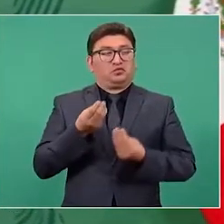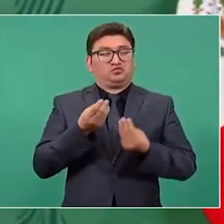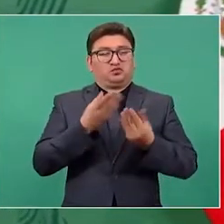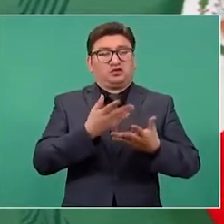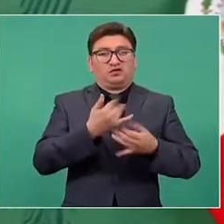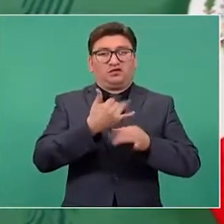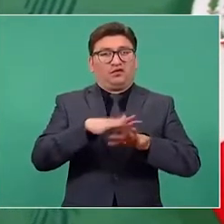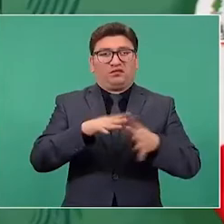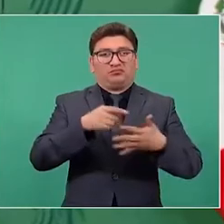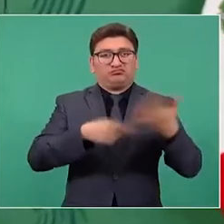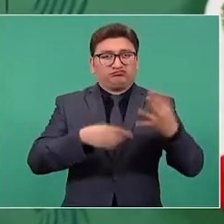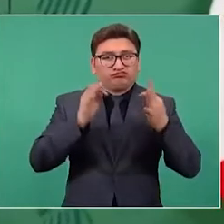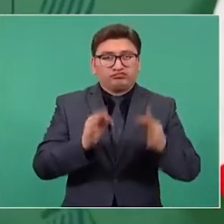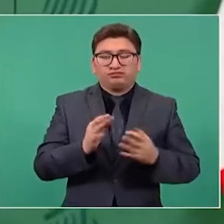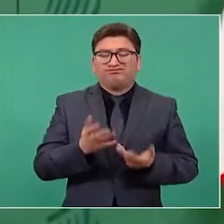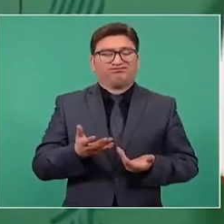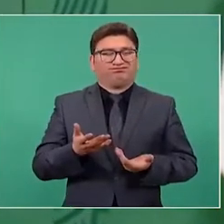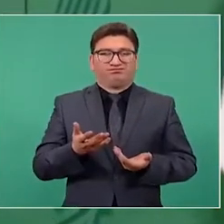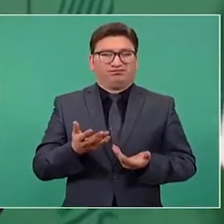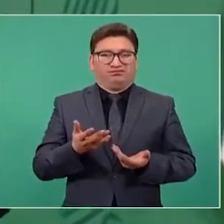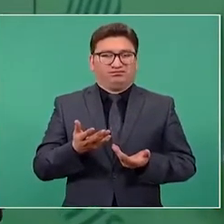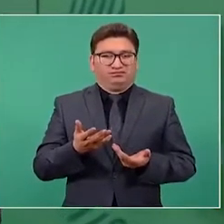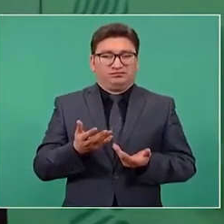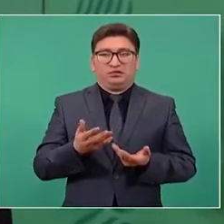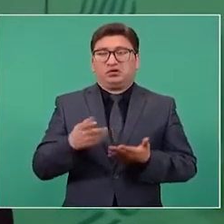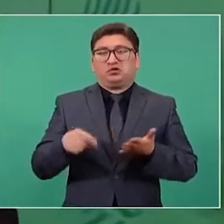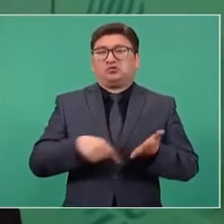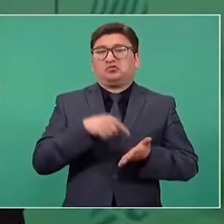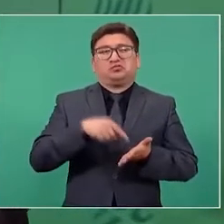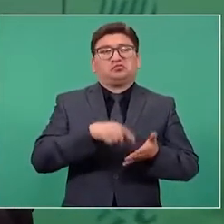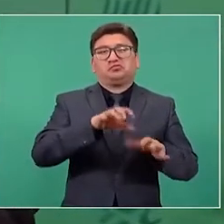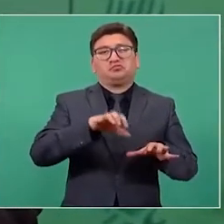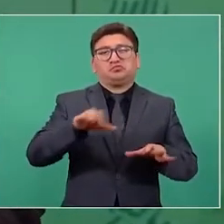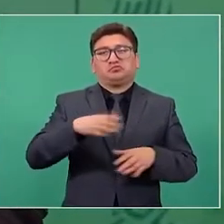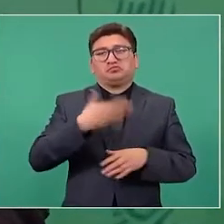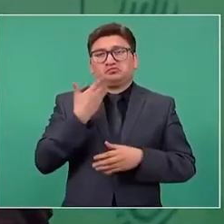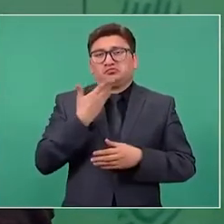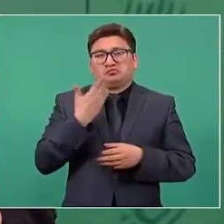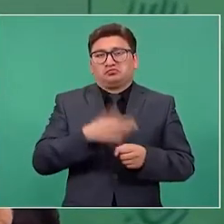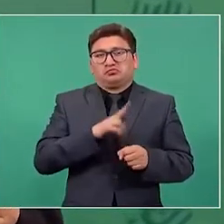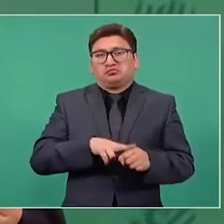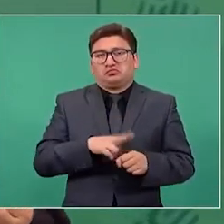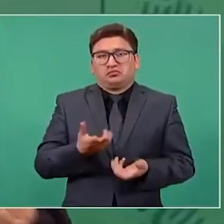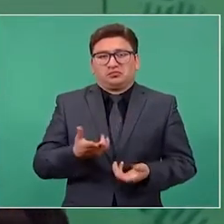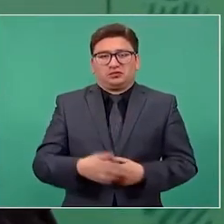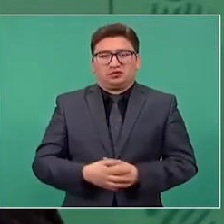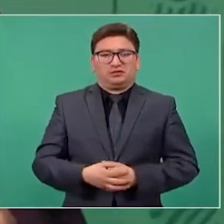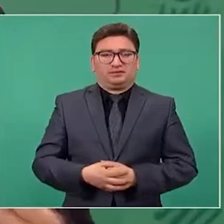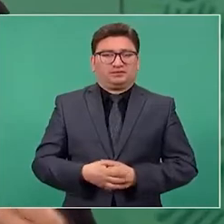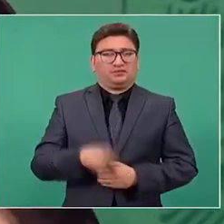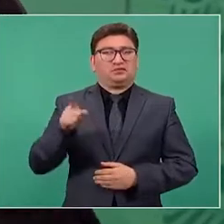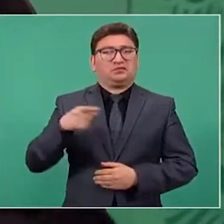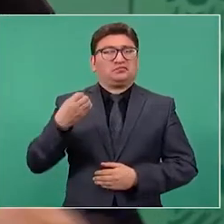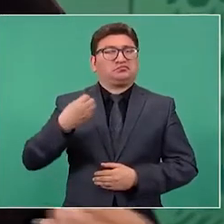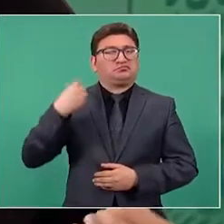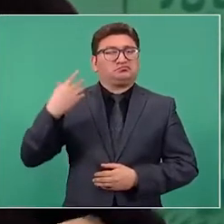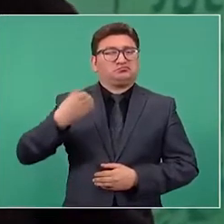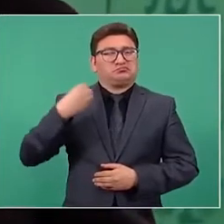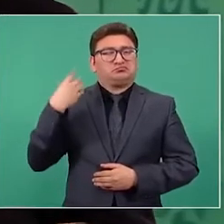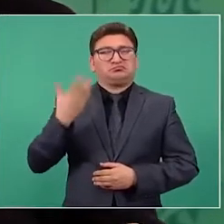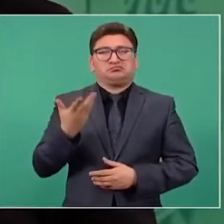de lugares comunes y es un discurso